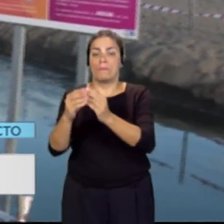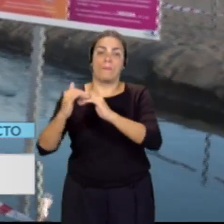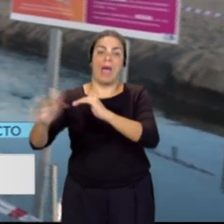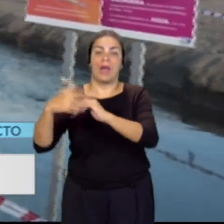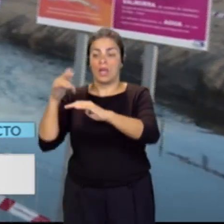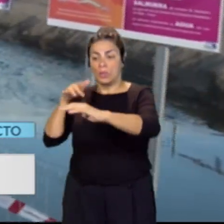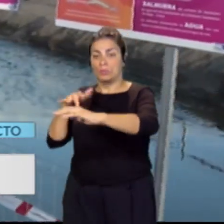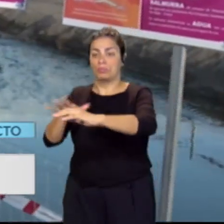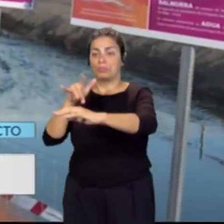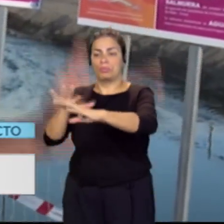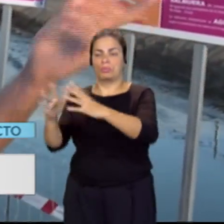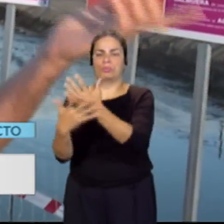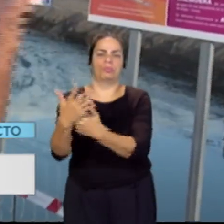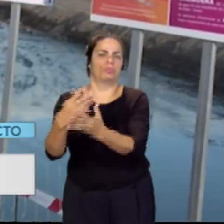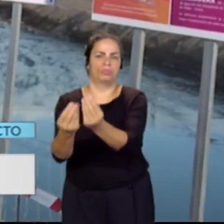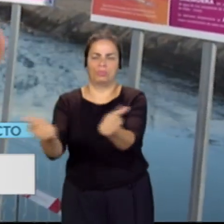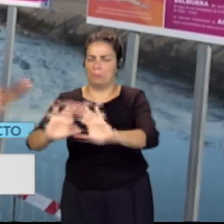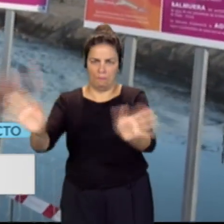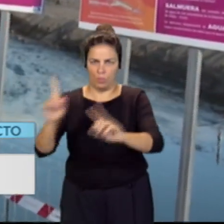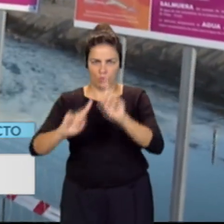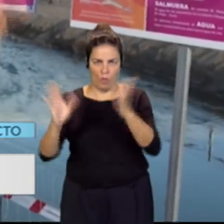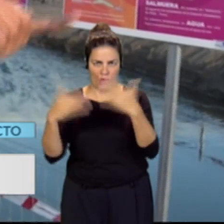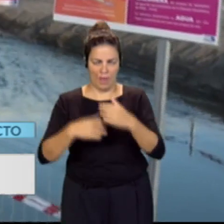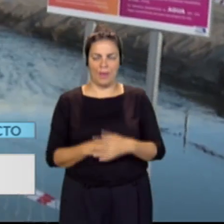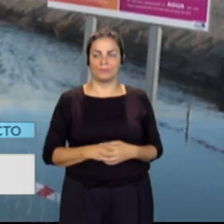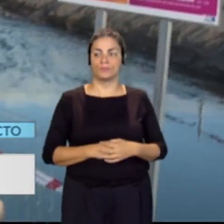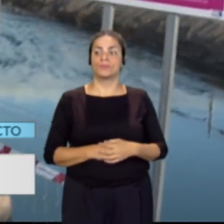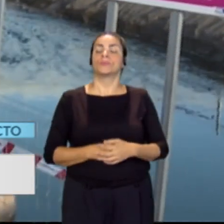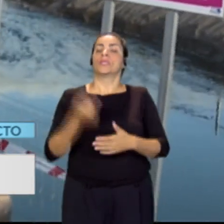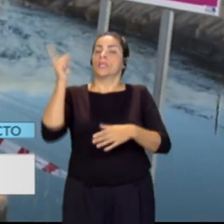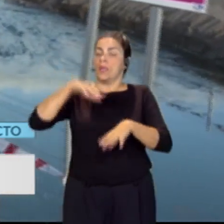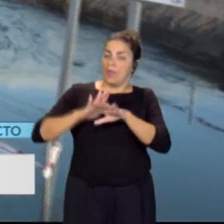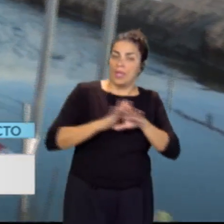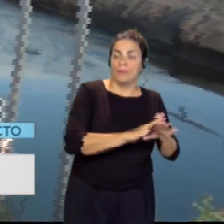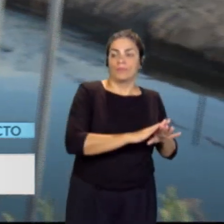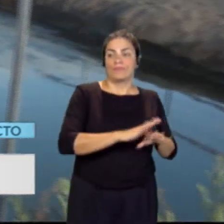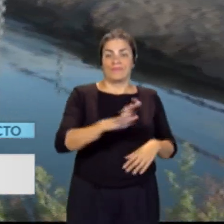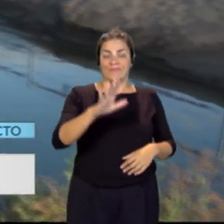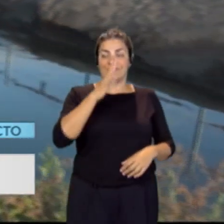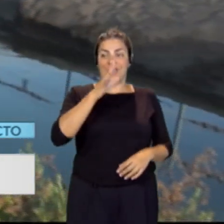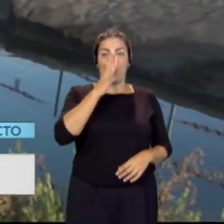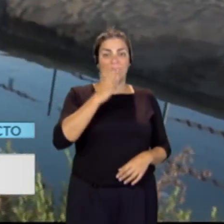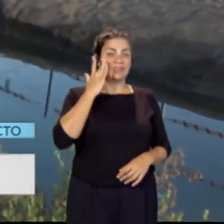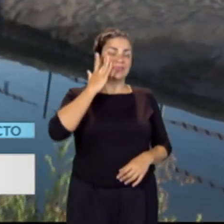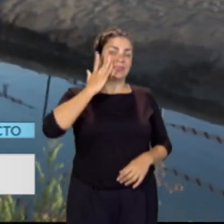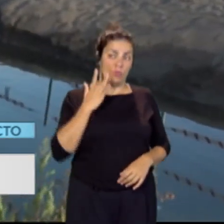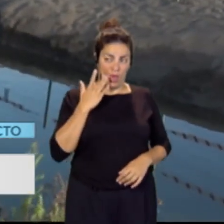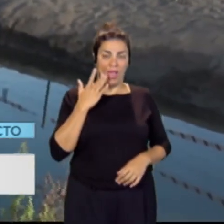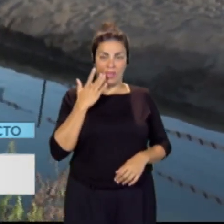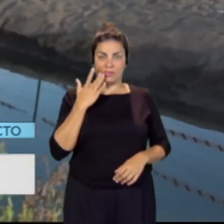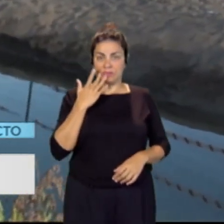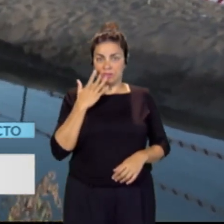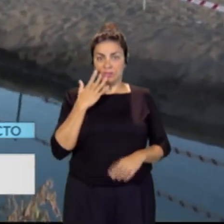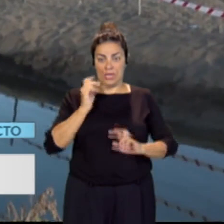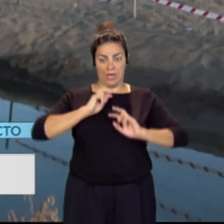no tiene ningún problema. Y luego, por otro lado, las aguas depuradas que se regeneran, que eso es en la parte